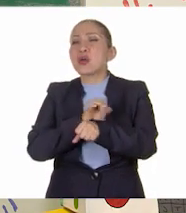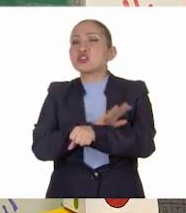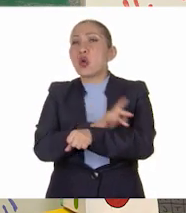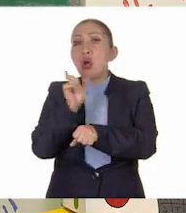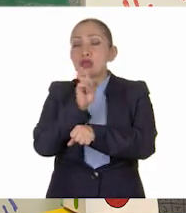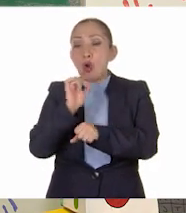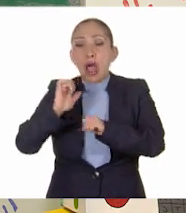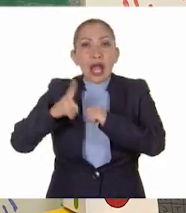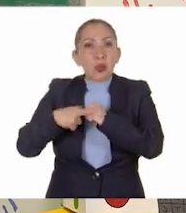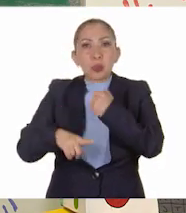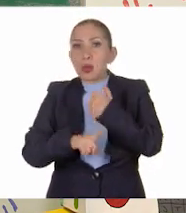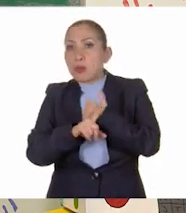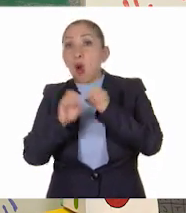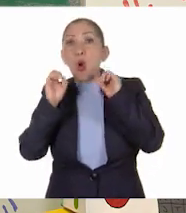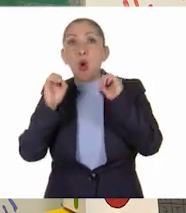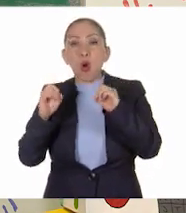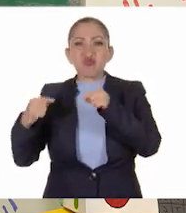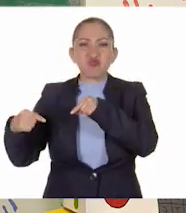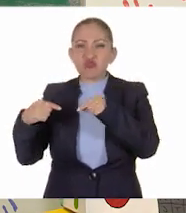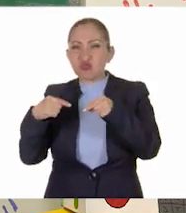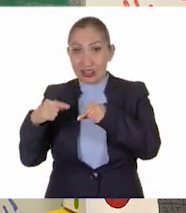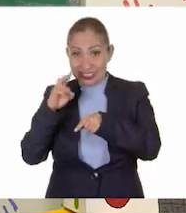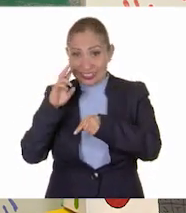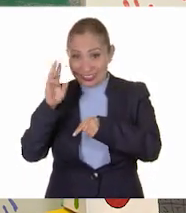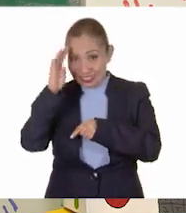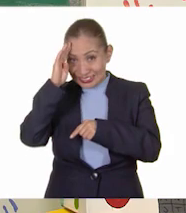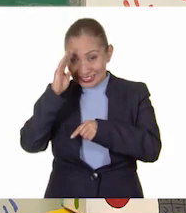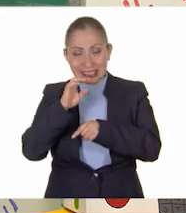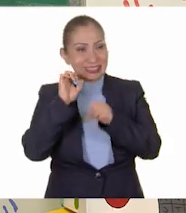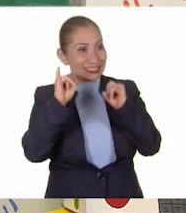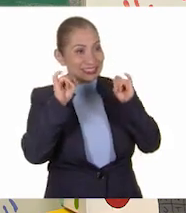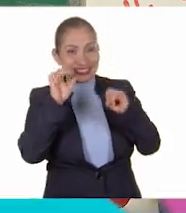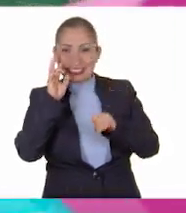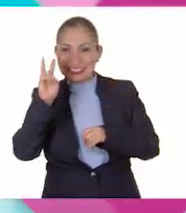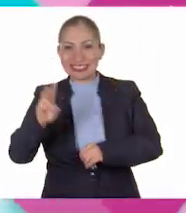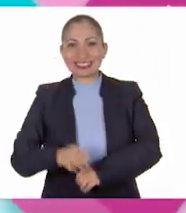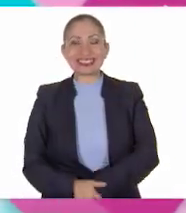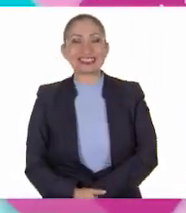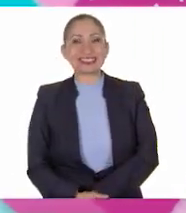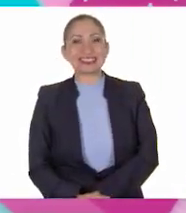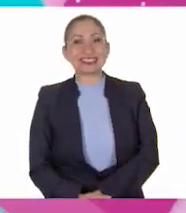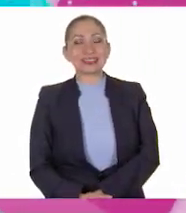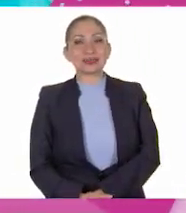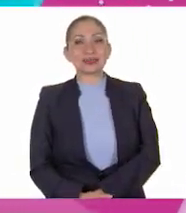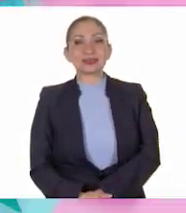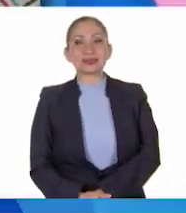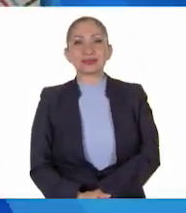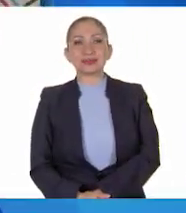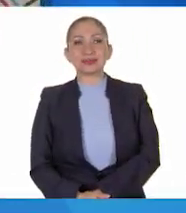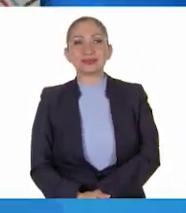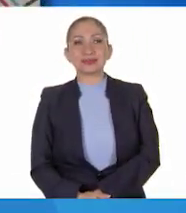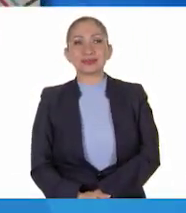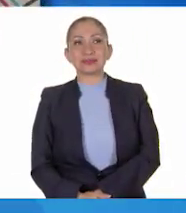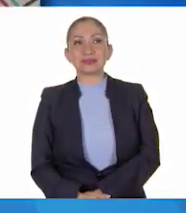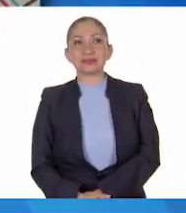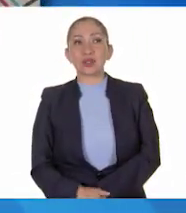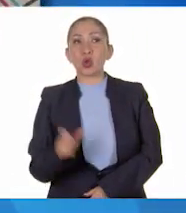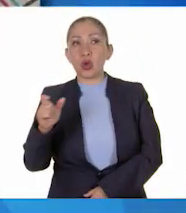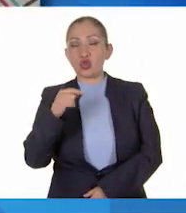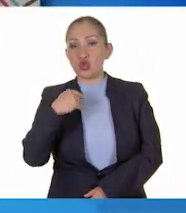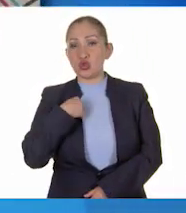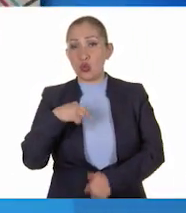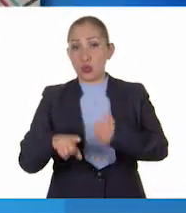cuando tienen algún problema o un conflicto. ¿Les parece? ¡Sí! ¡Genial! ¡Vamos a